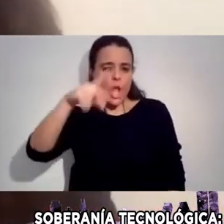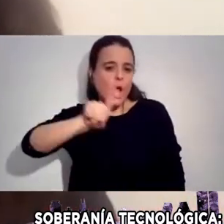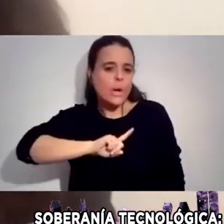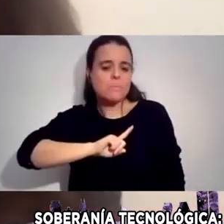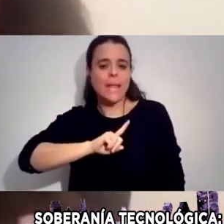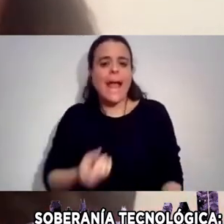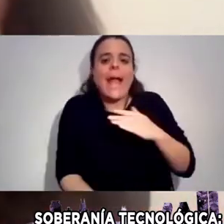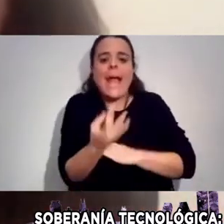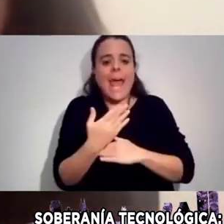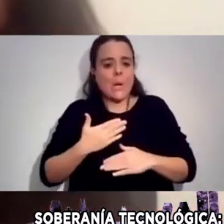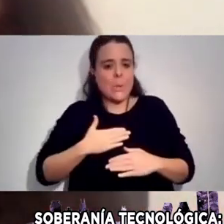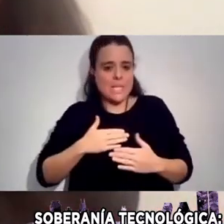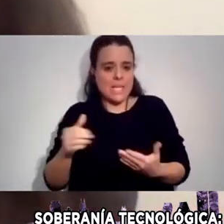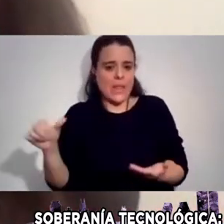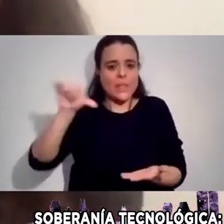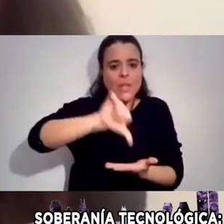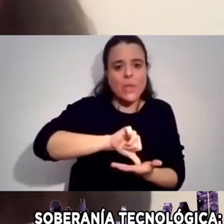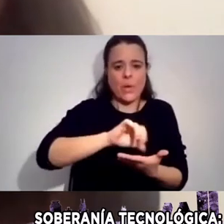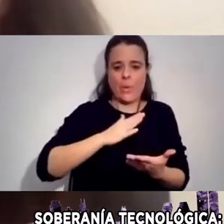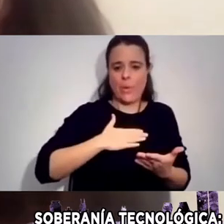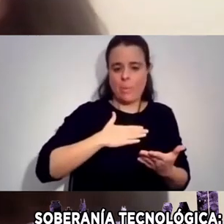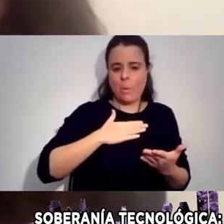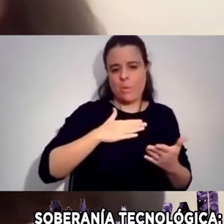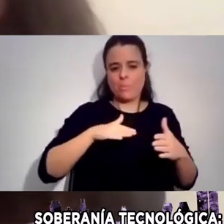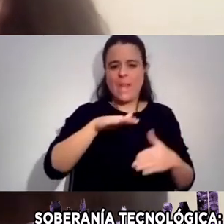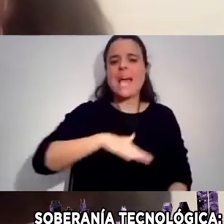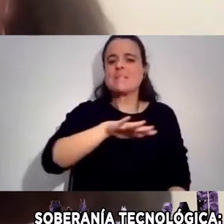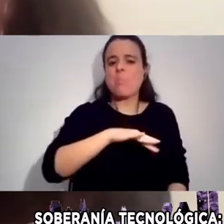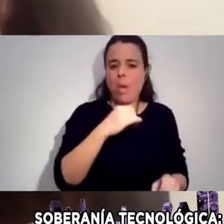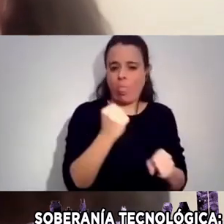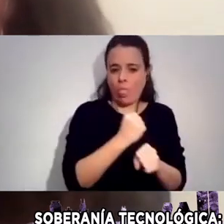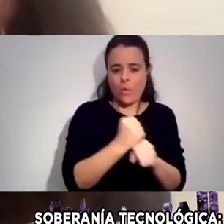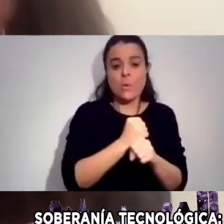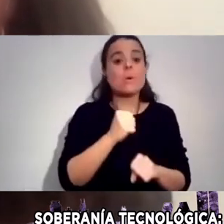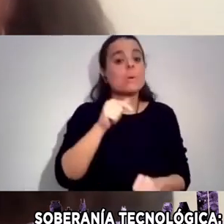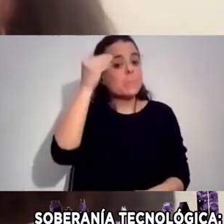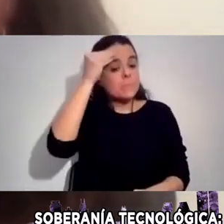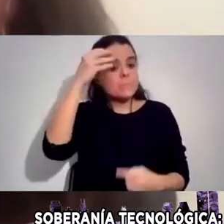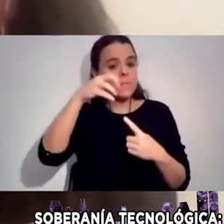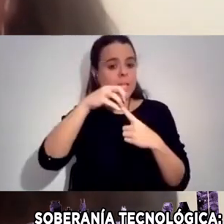Crear Nuestros Propios Social Networks Y Demás Pero Creo Que Aquí La Clave Es